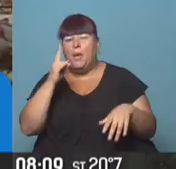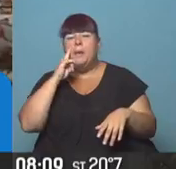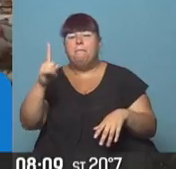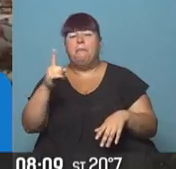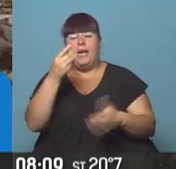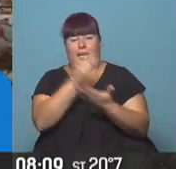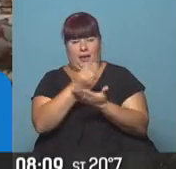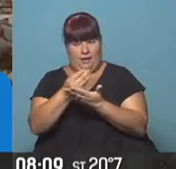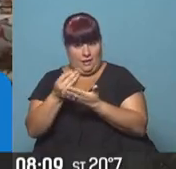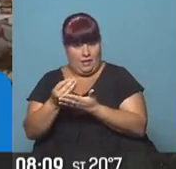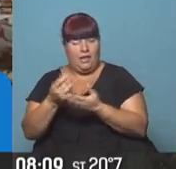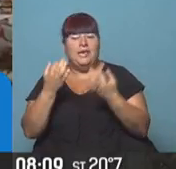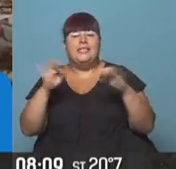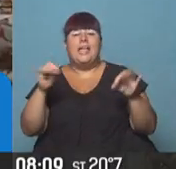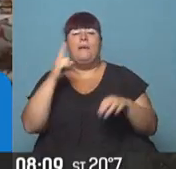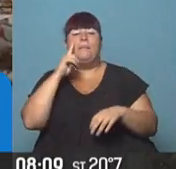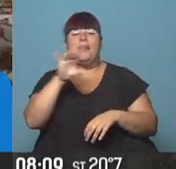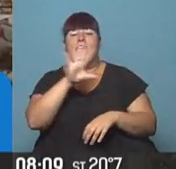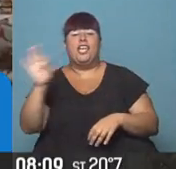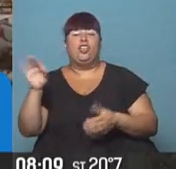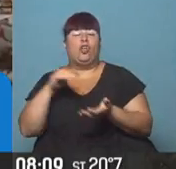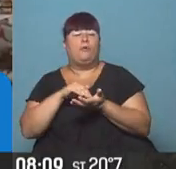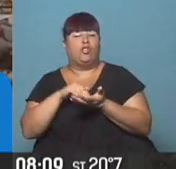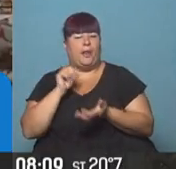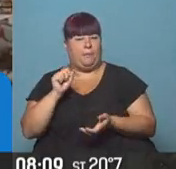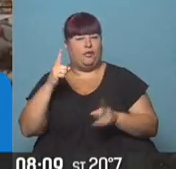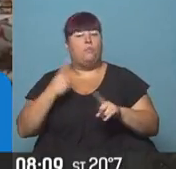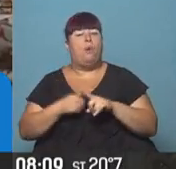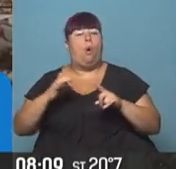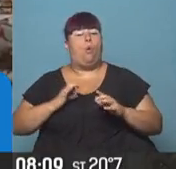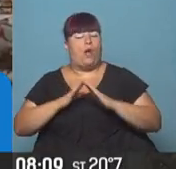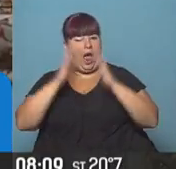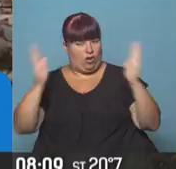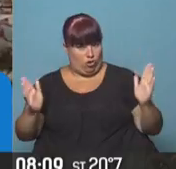cargos y un ahorro de 1.500 millones de pesos por año.